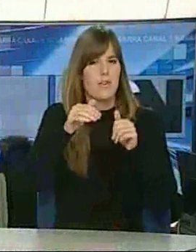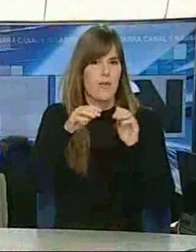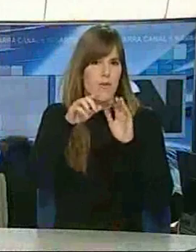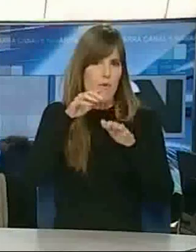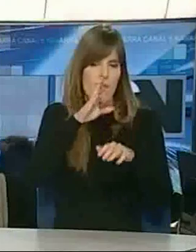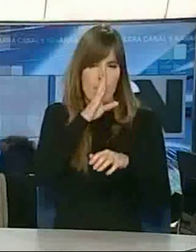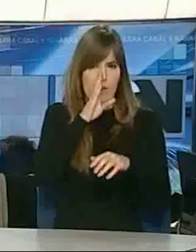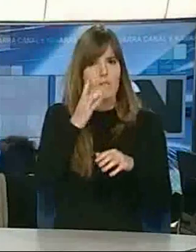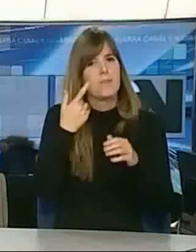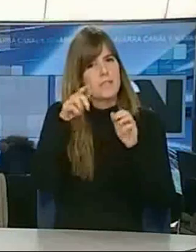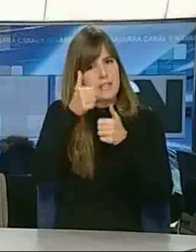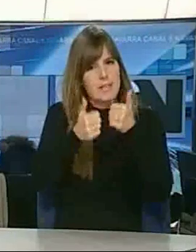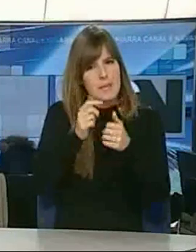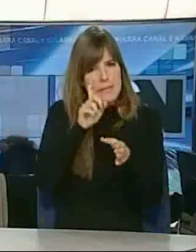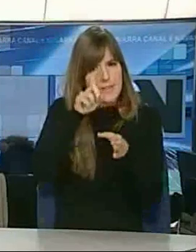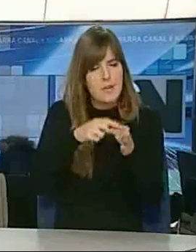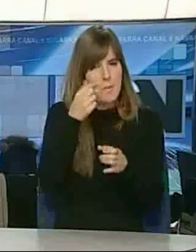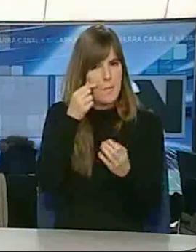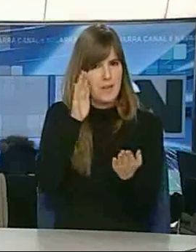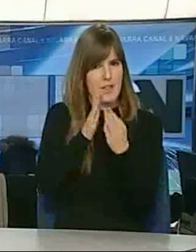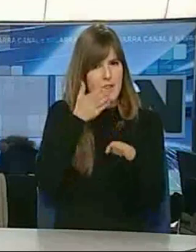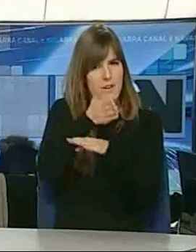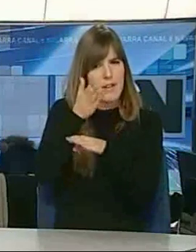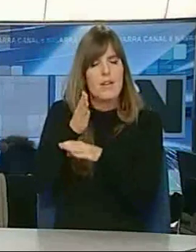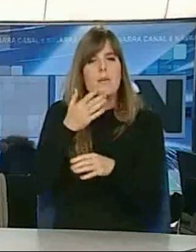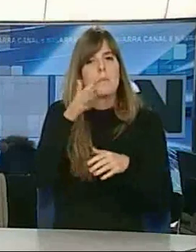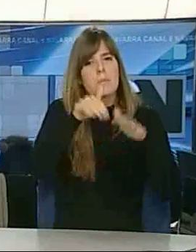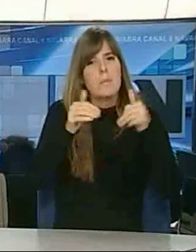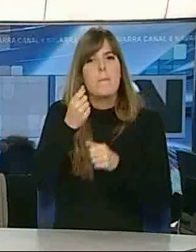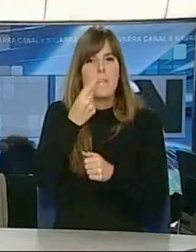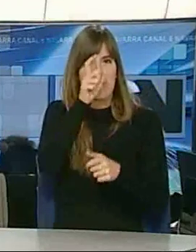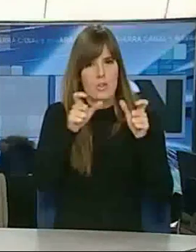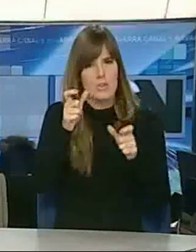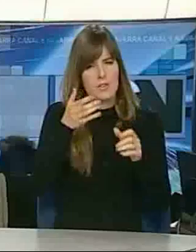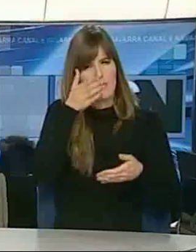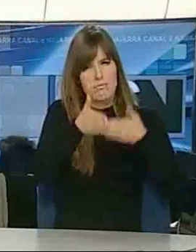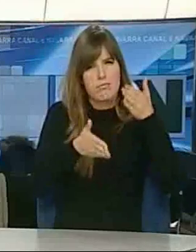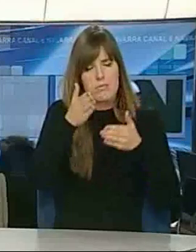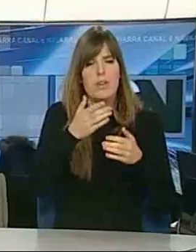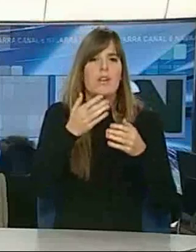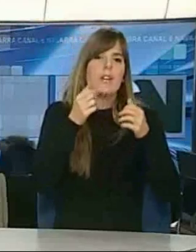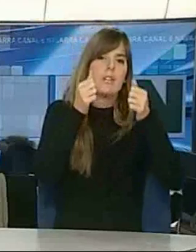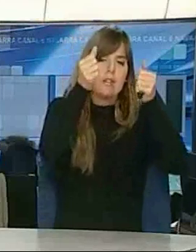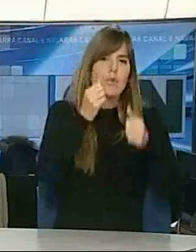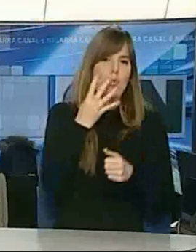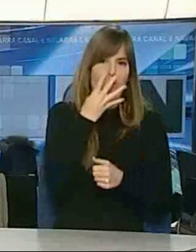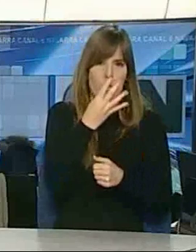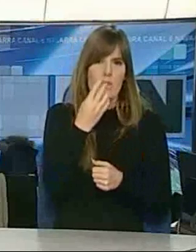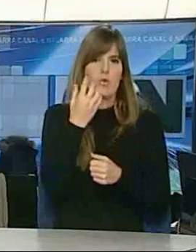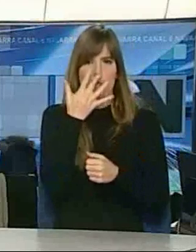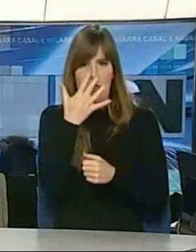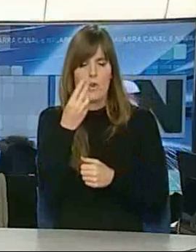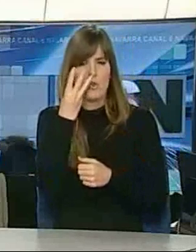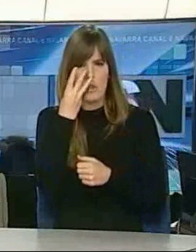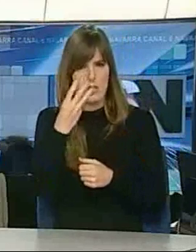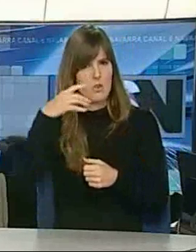Asociado de Tudela están llamados a presentarse esta semana cerca de 1.000 alumnos matriculados en grados, licenciaturas, diplomaturas y másteres. La UNED ha